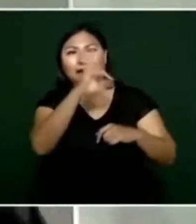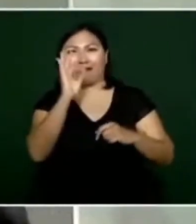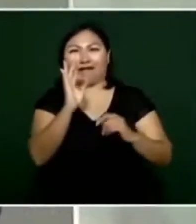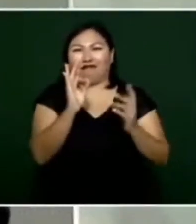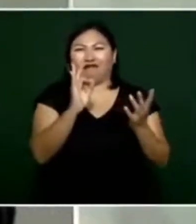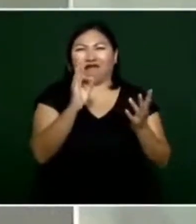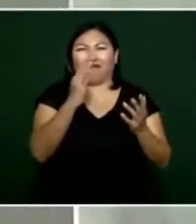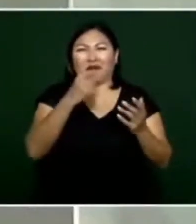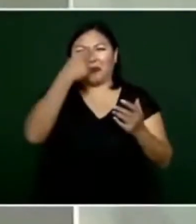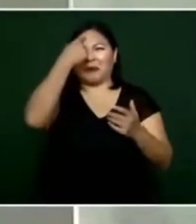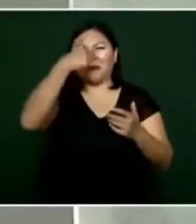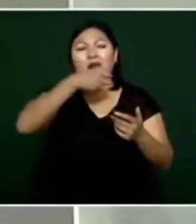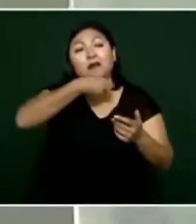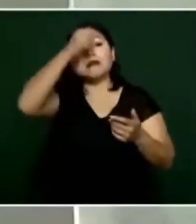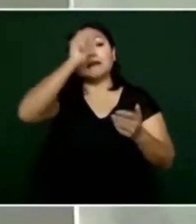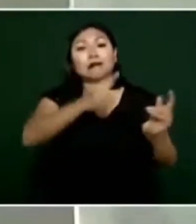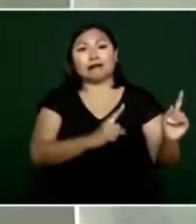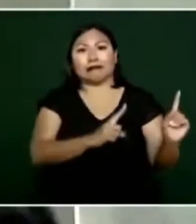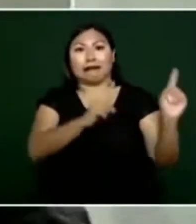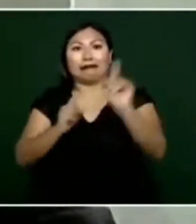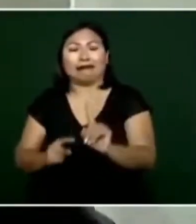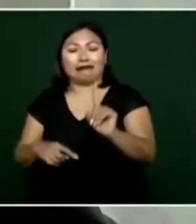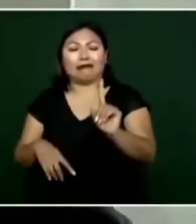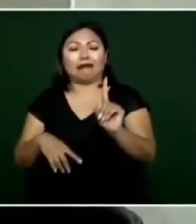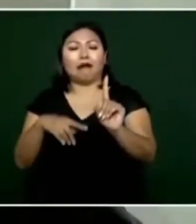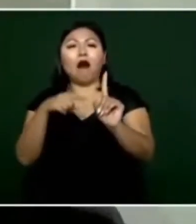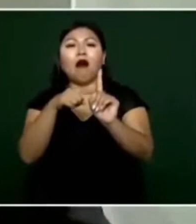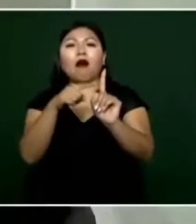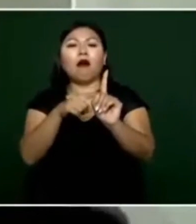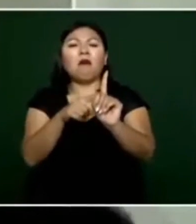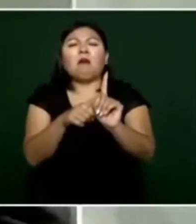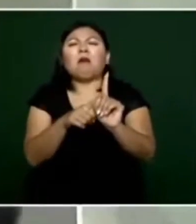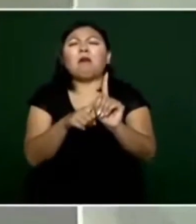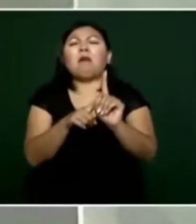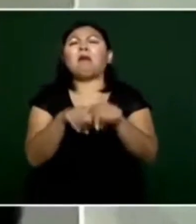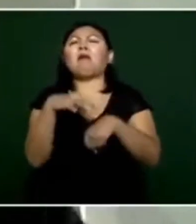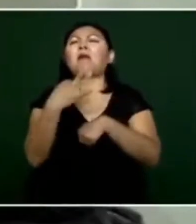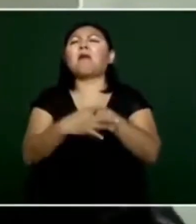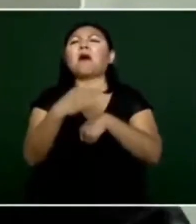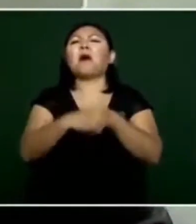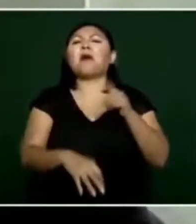tratara de introducir un producto chatarra un detergente